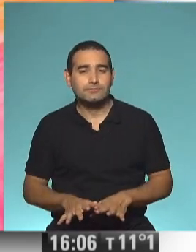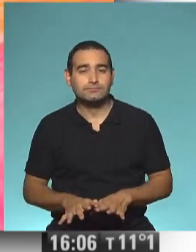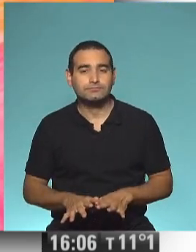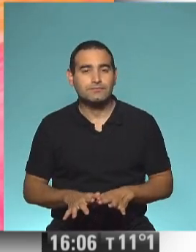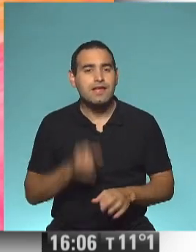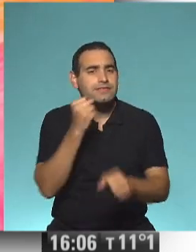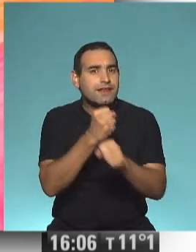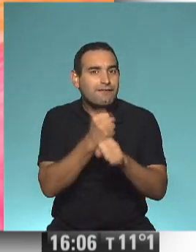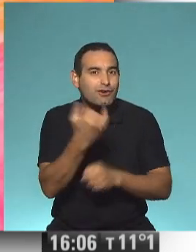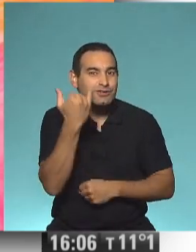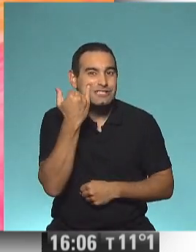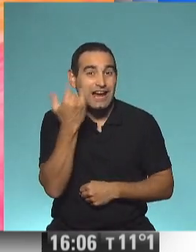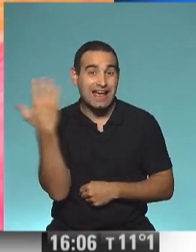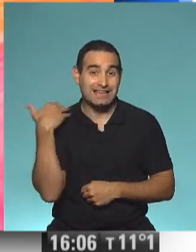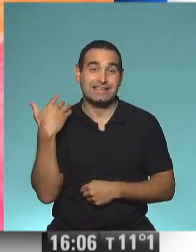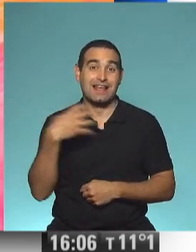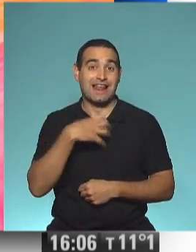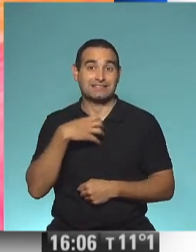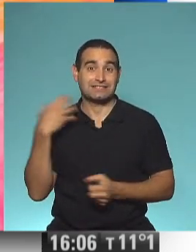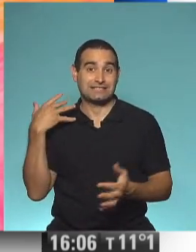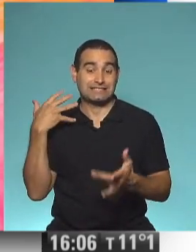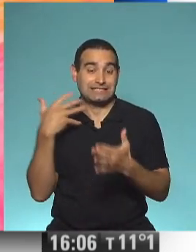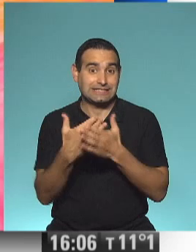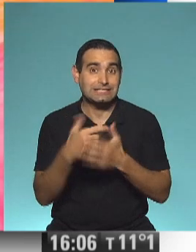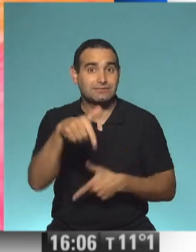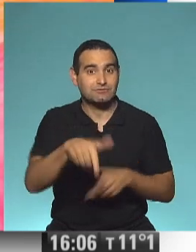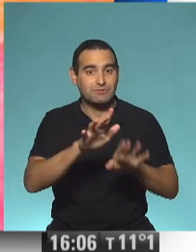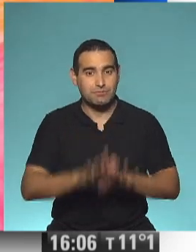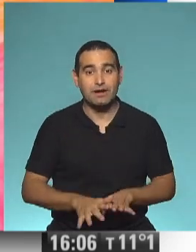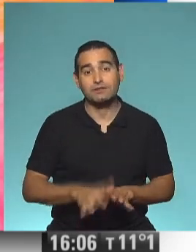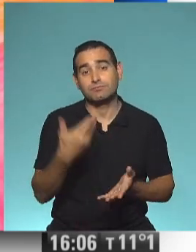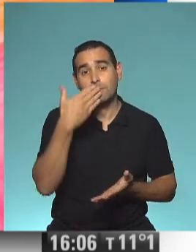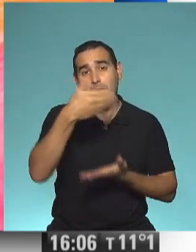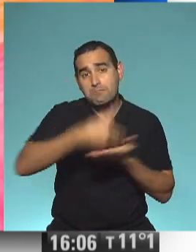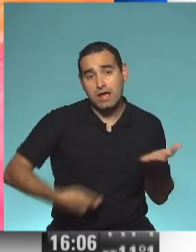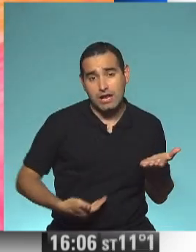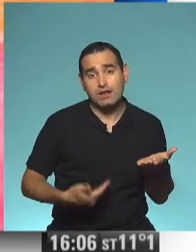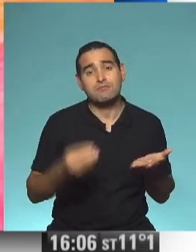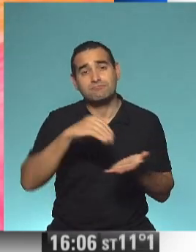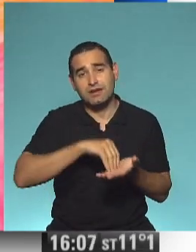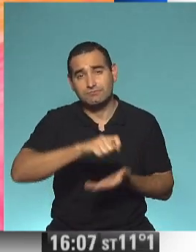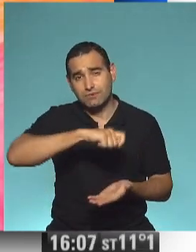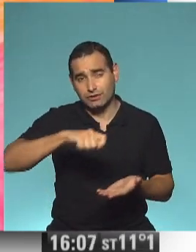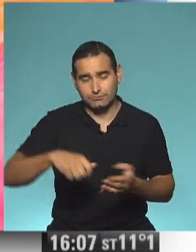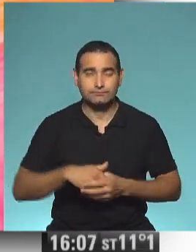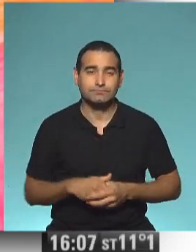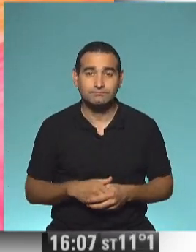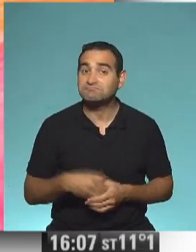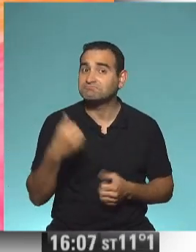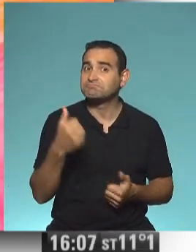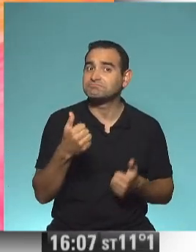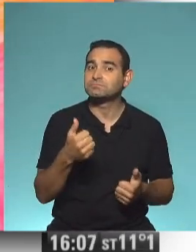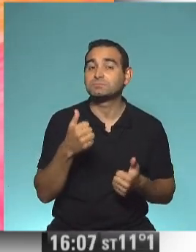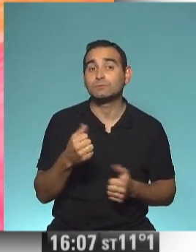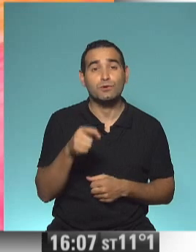trabajos que realizamos durante las clases. Y materiales son hojas de papel y marcadores. Buenísimo,